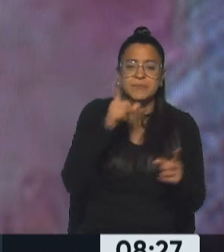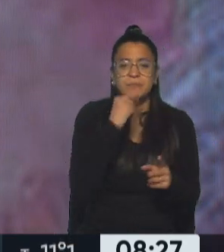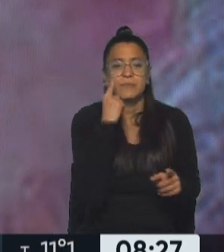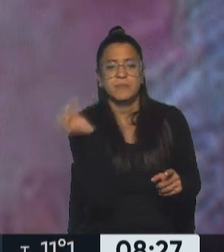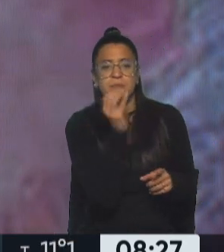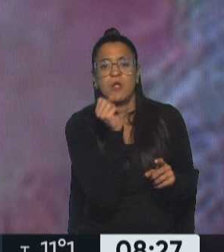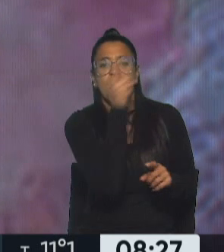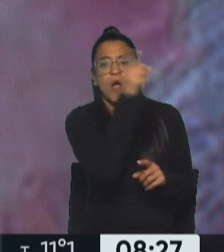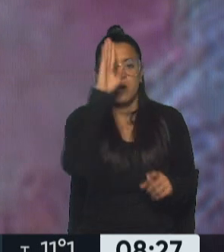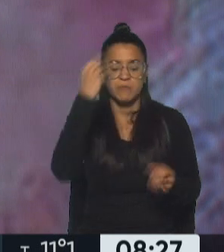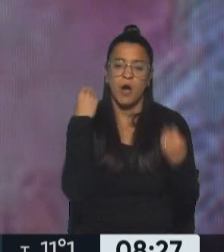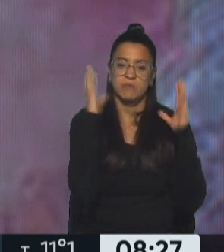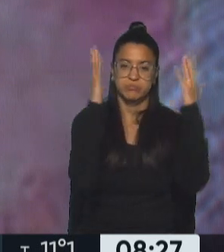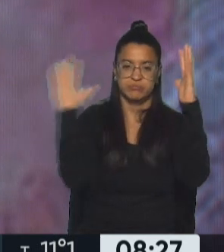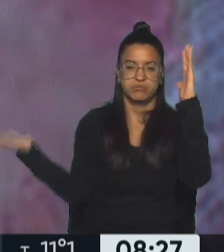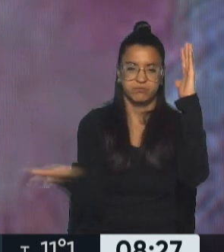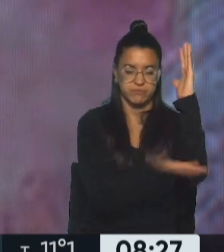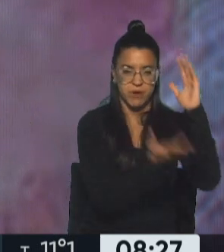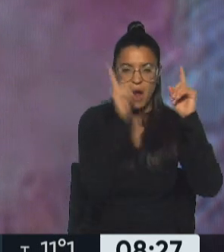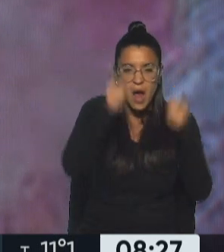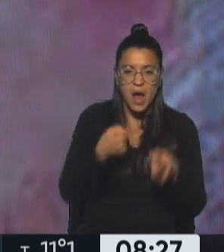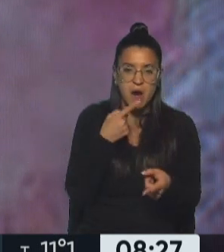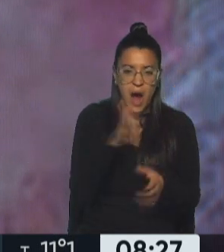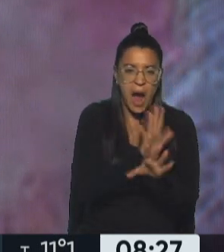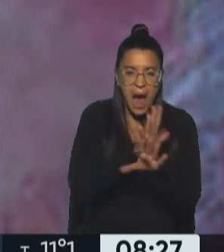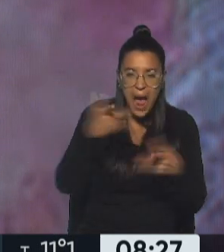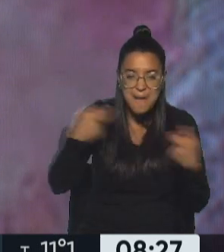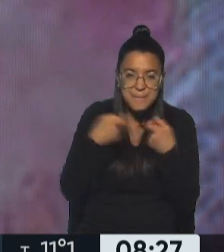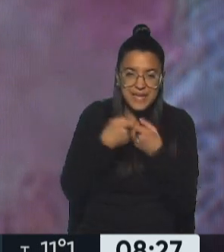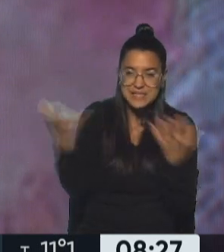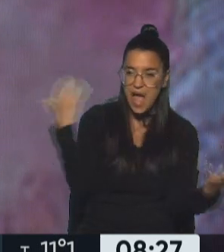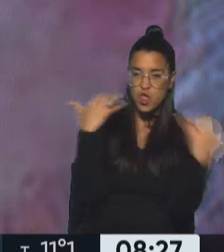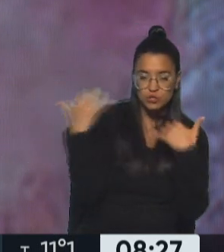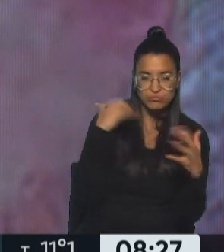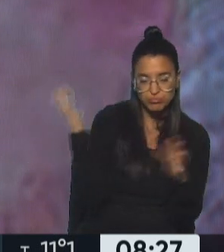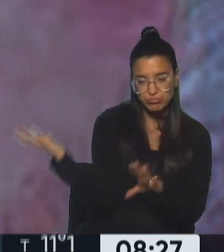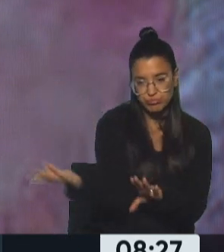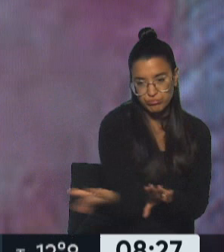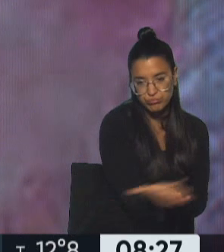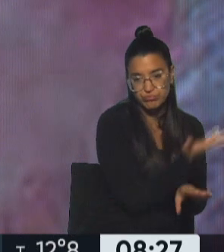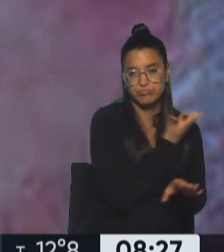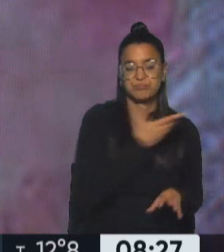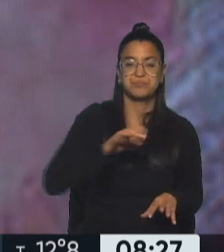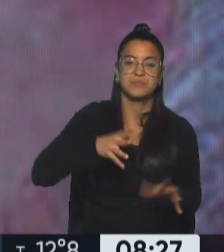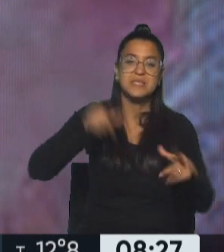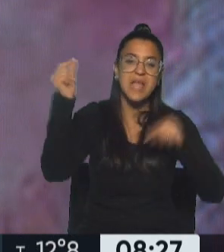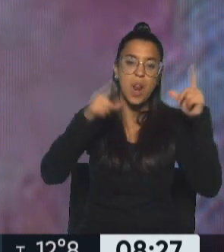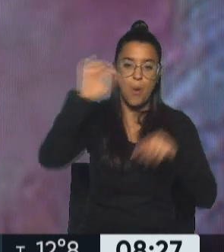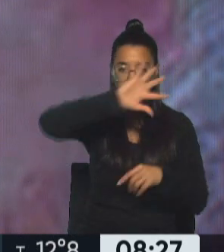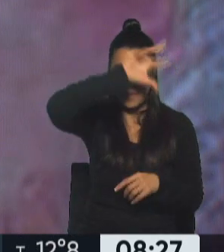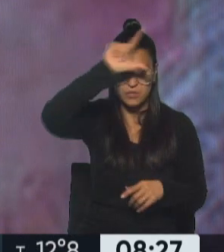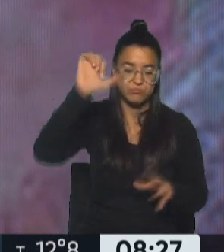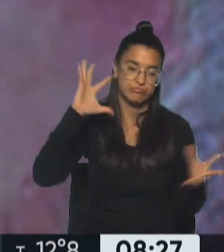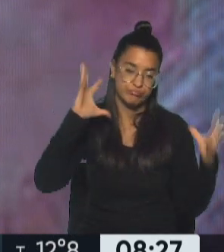por la deforestación y por qué ha dejado entrar a los grandes empresarios que están destruyendo toda la selva amazónica. Bueno, se